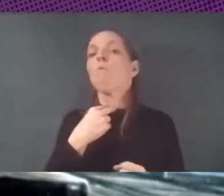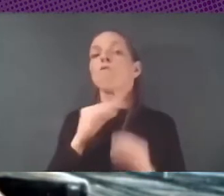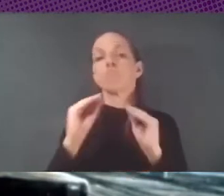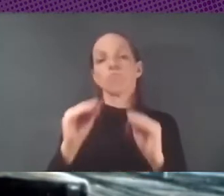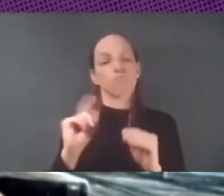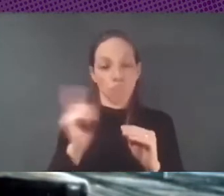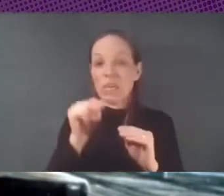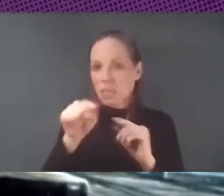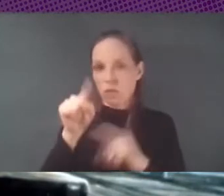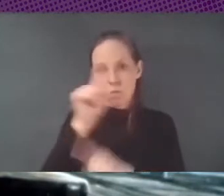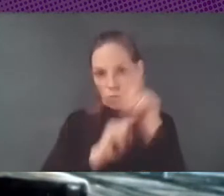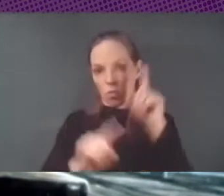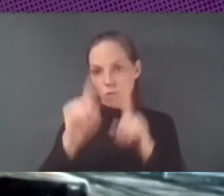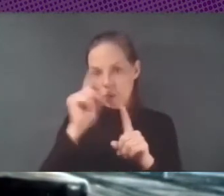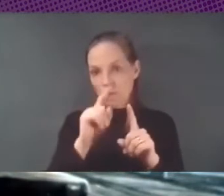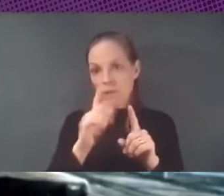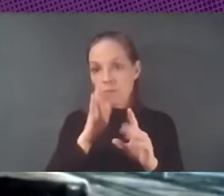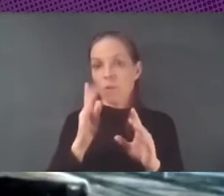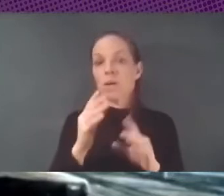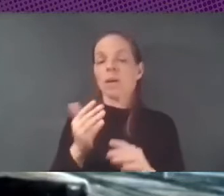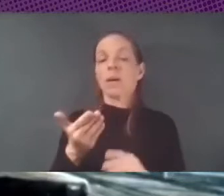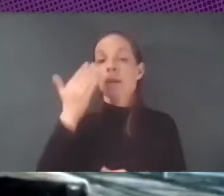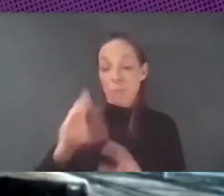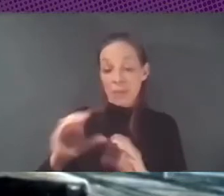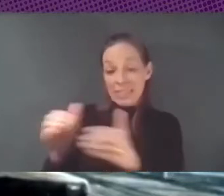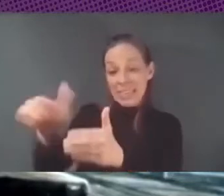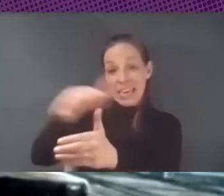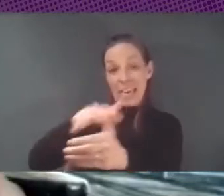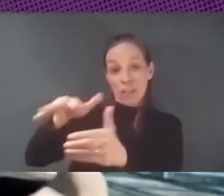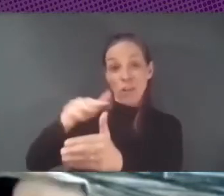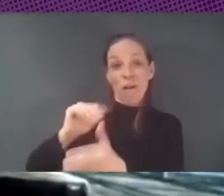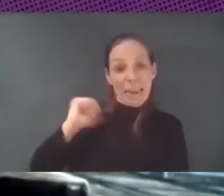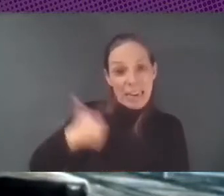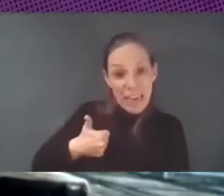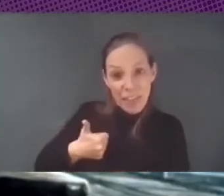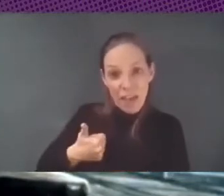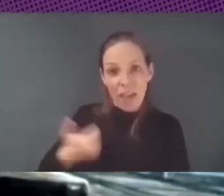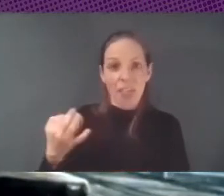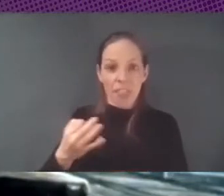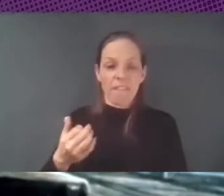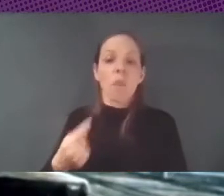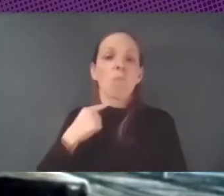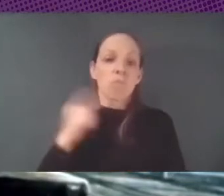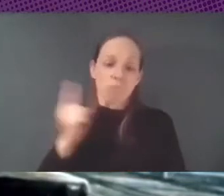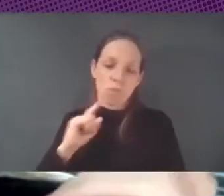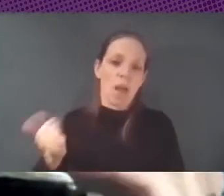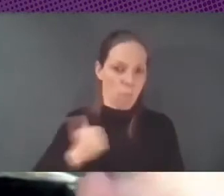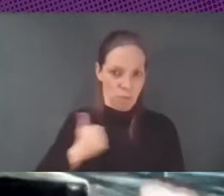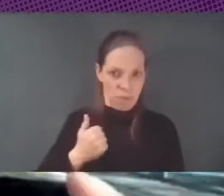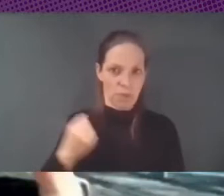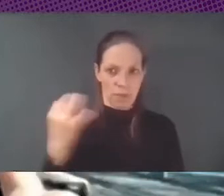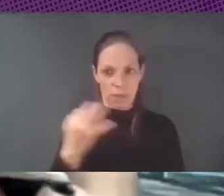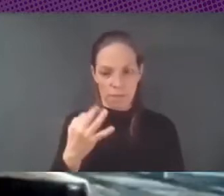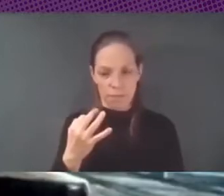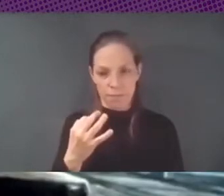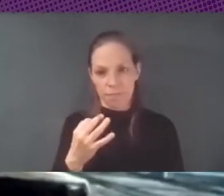porque hay una riqueza de voces aquí que se va perdiendo también en relación con estas cuestiones. Obviamente esto